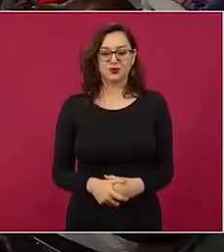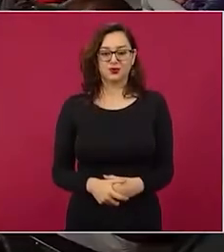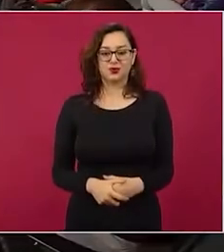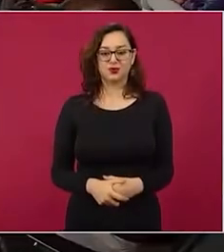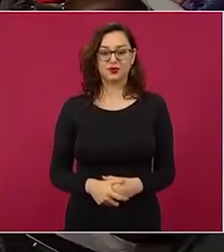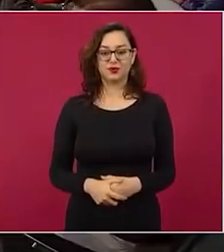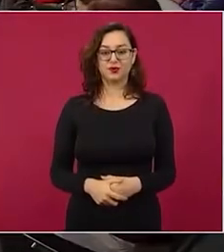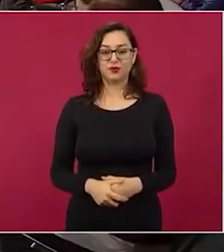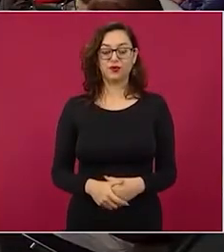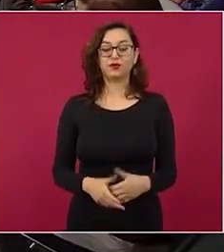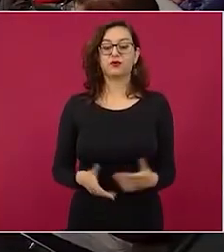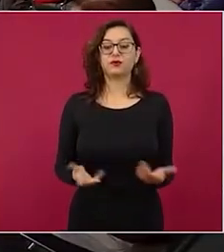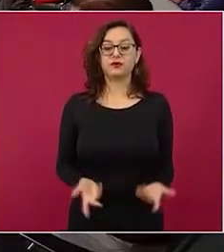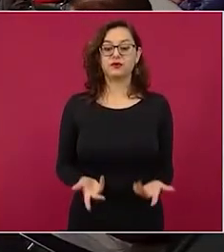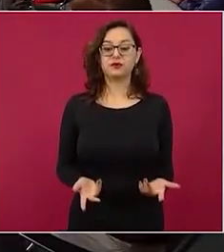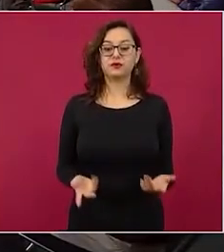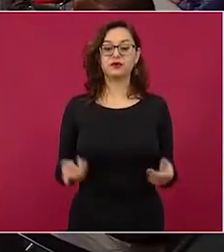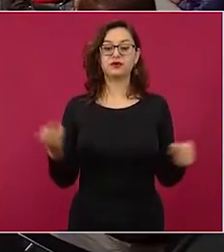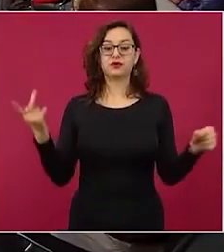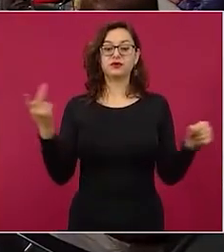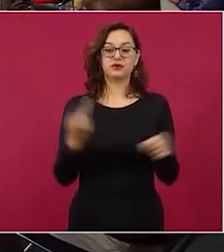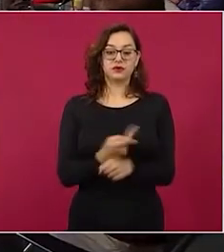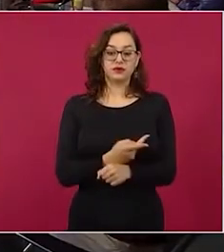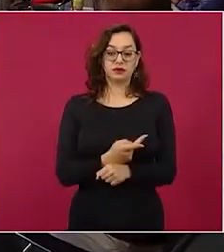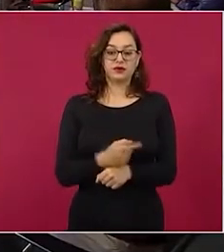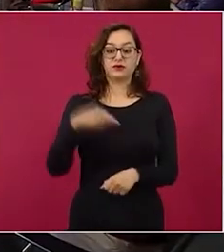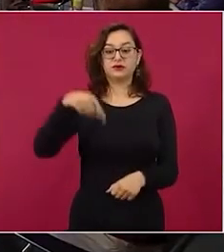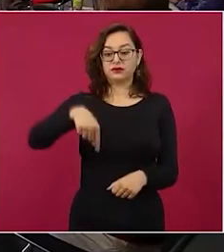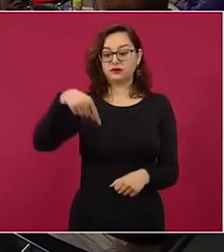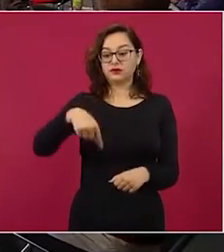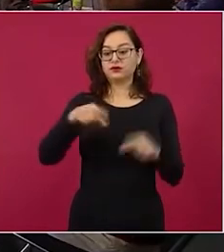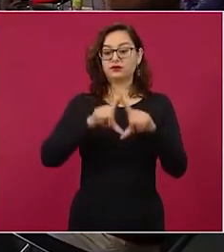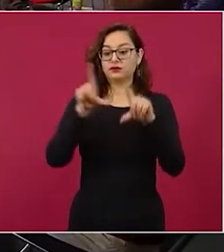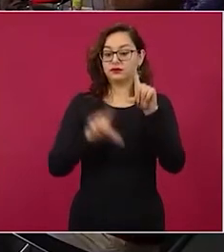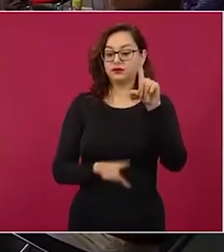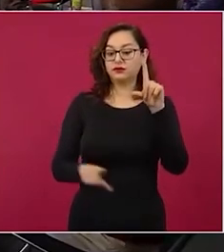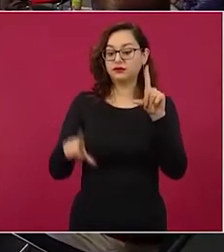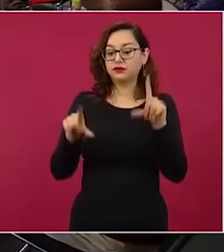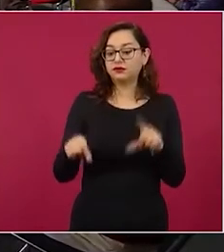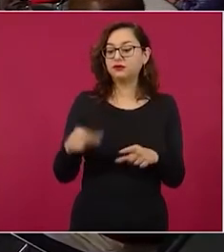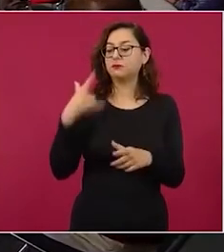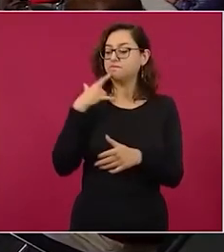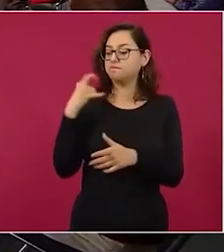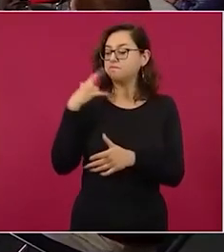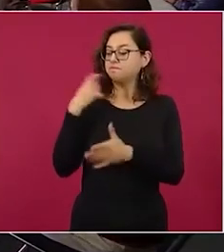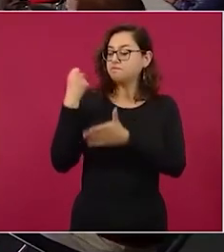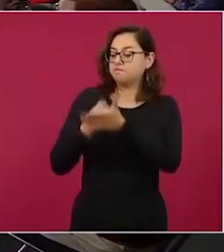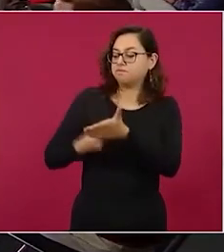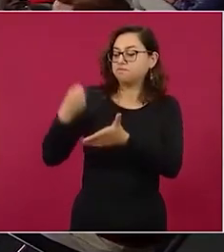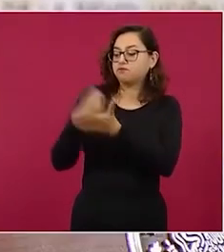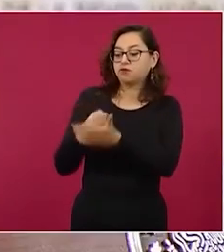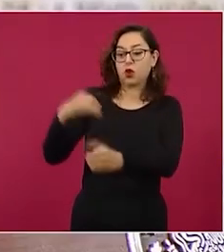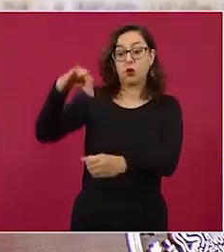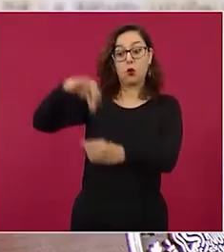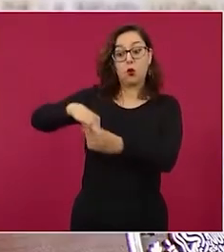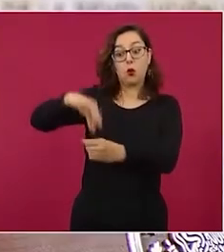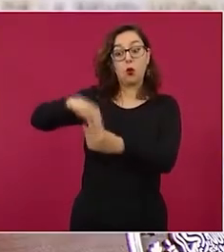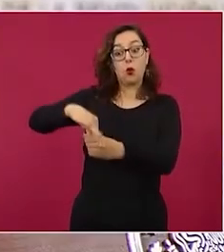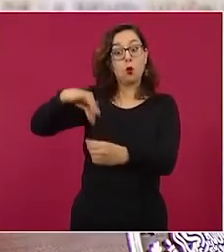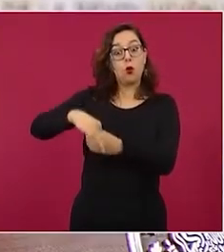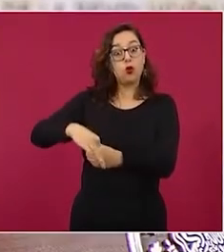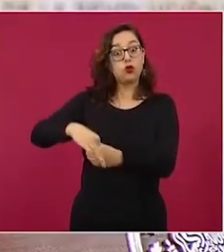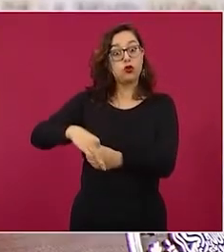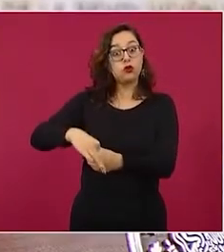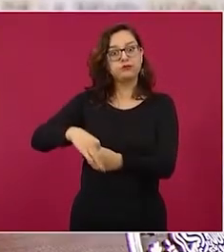el voto directo en México llevó muchísimo tiempo hasta los liberales más